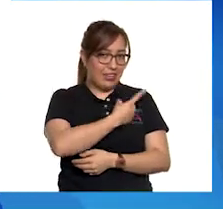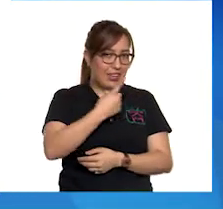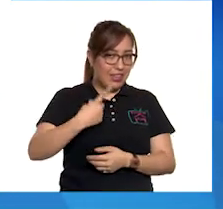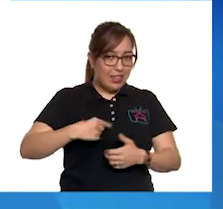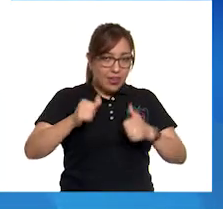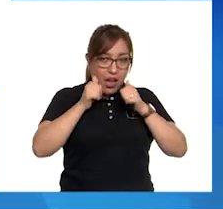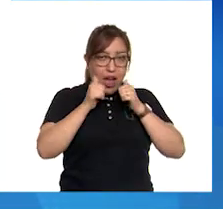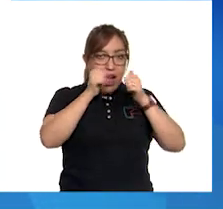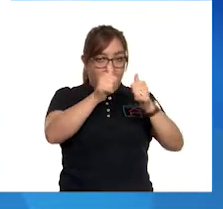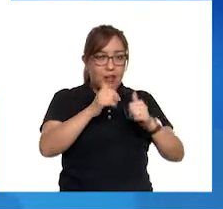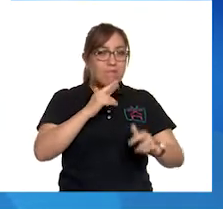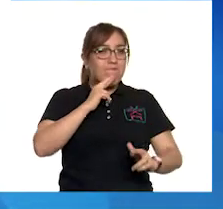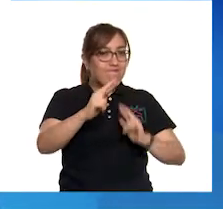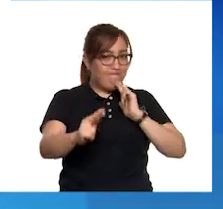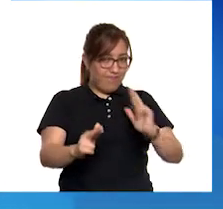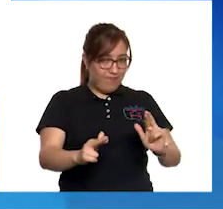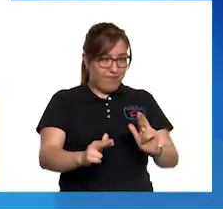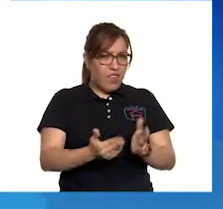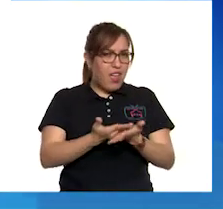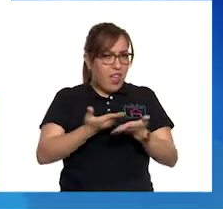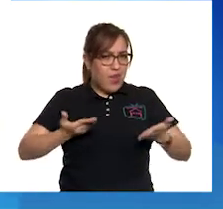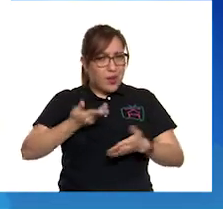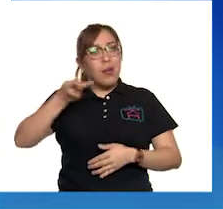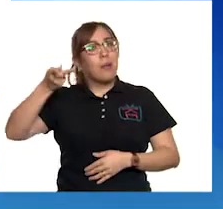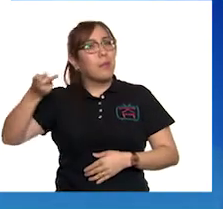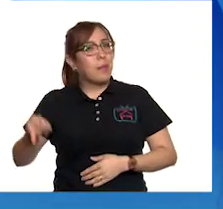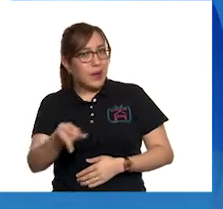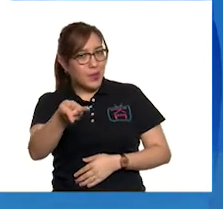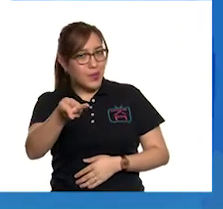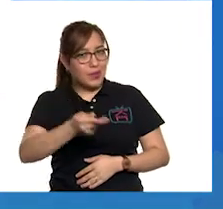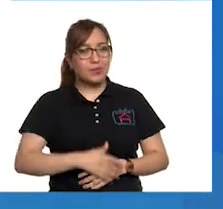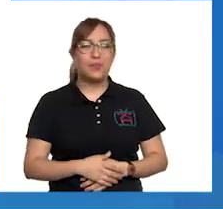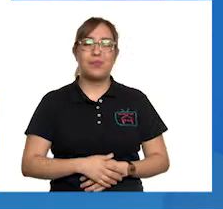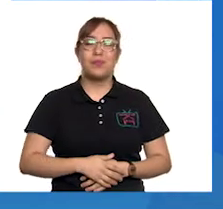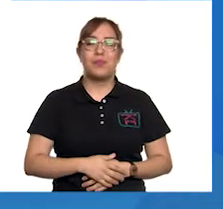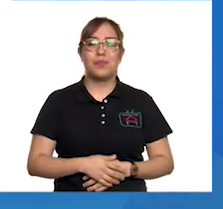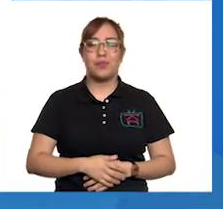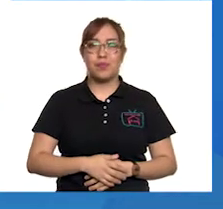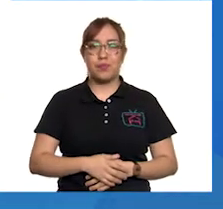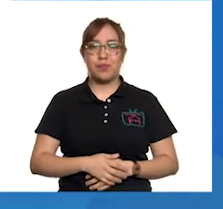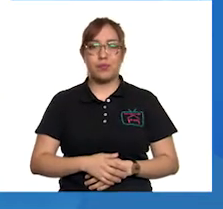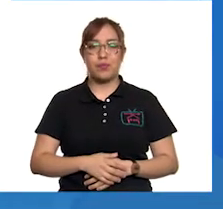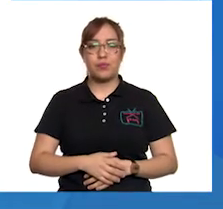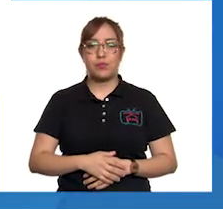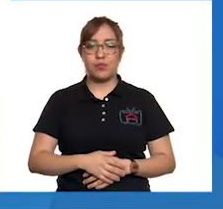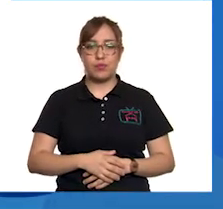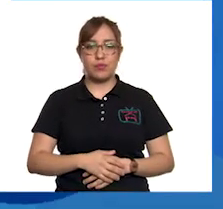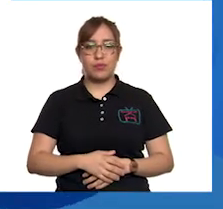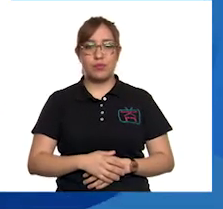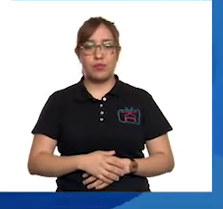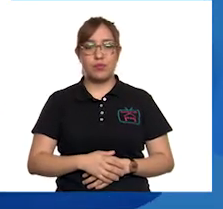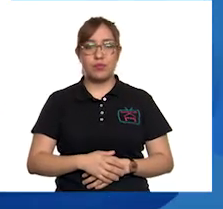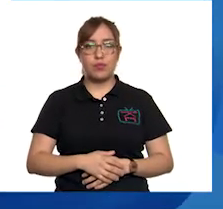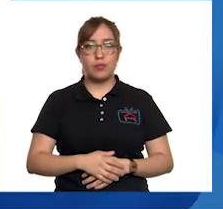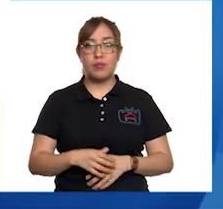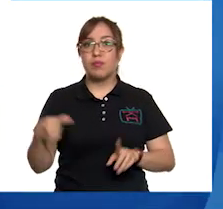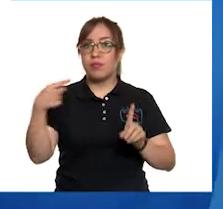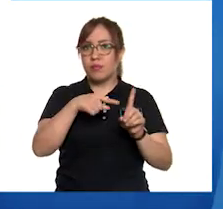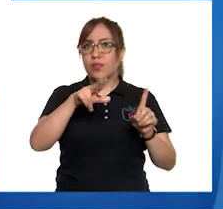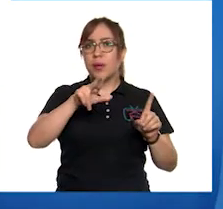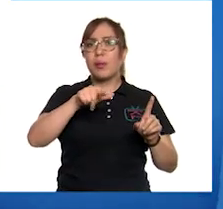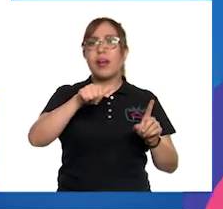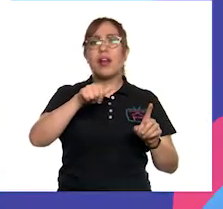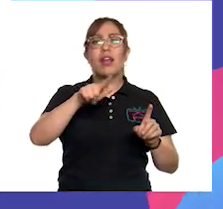Aquí les va una pregunta muy importante. A ver. Análícenla. ¿Qué debe hacer